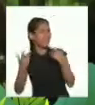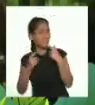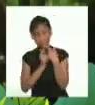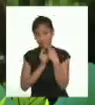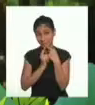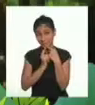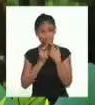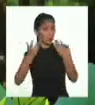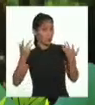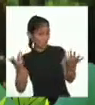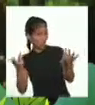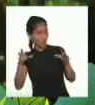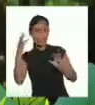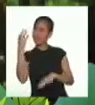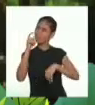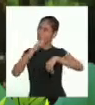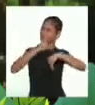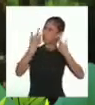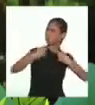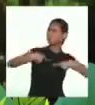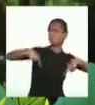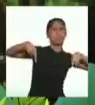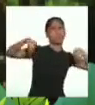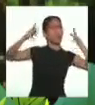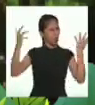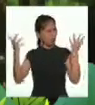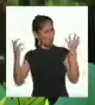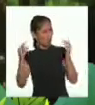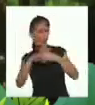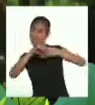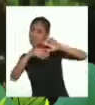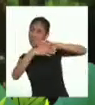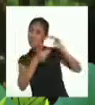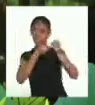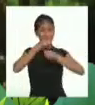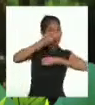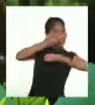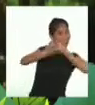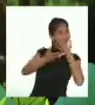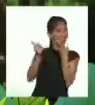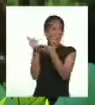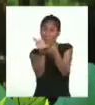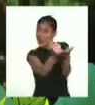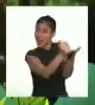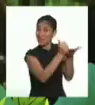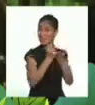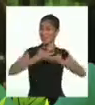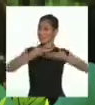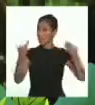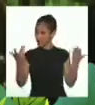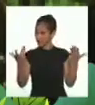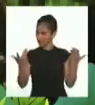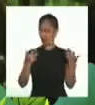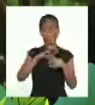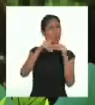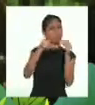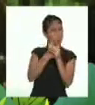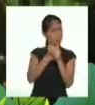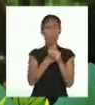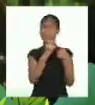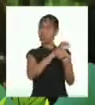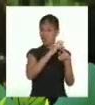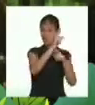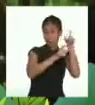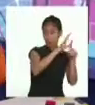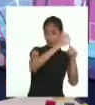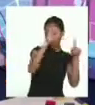que a lo largo del tiempo, la narración oral ha servido para transmitir conocimientos de